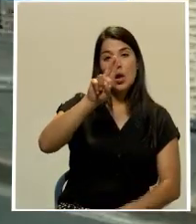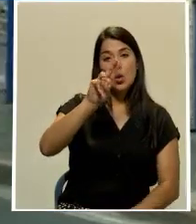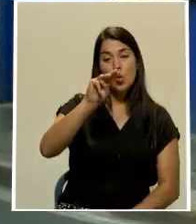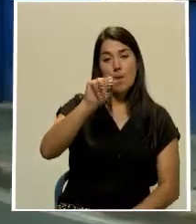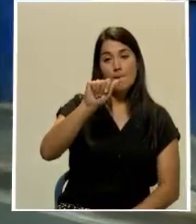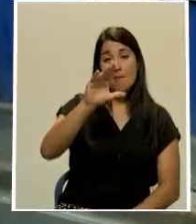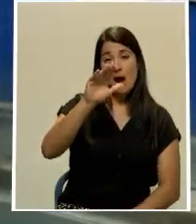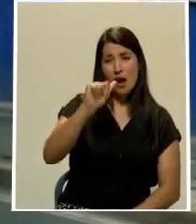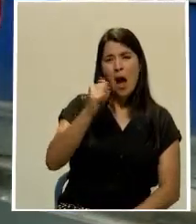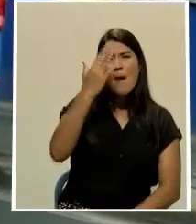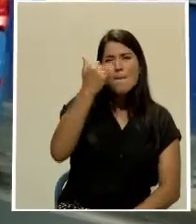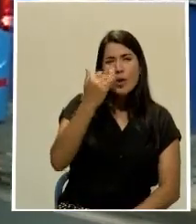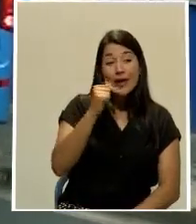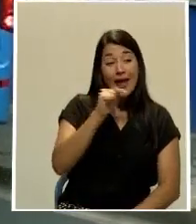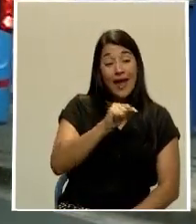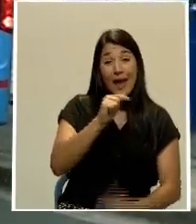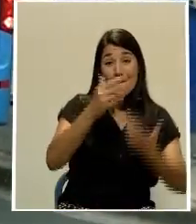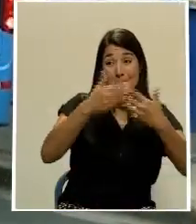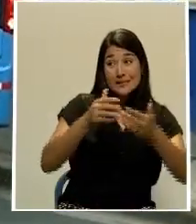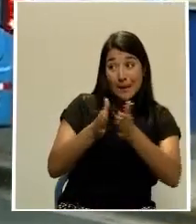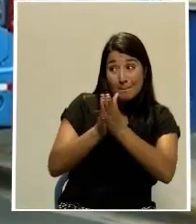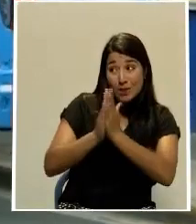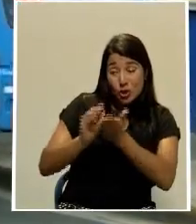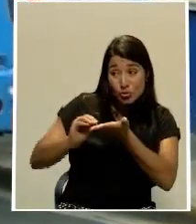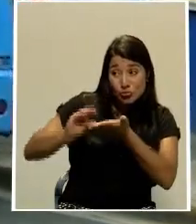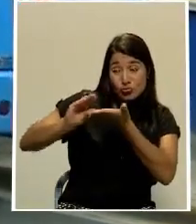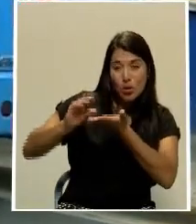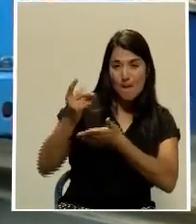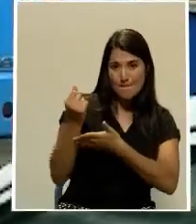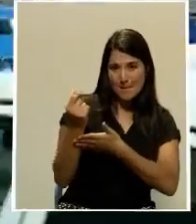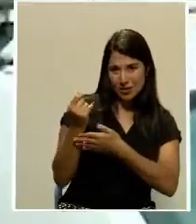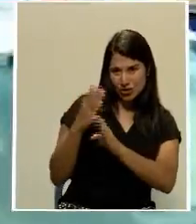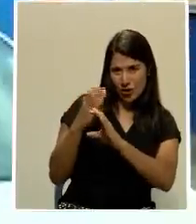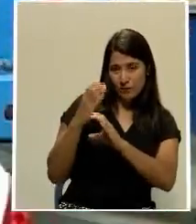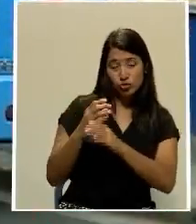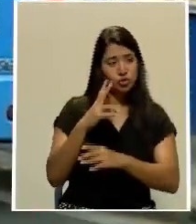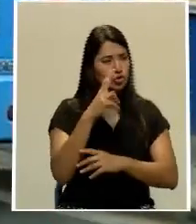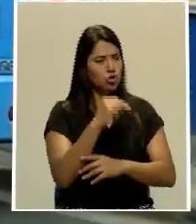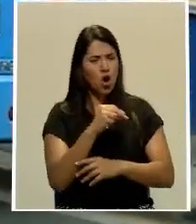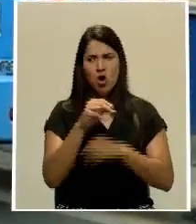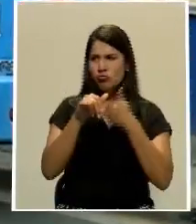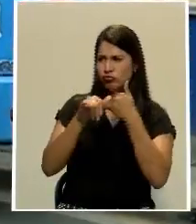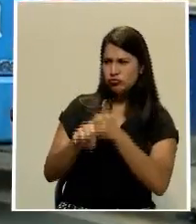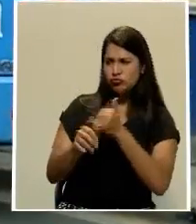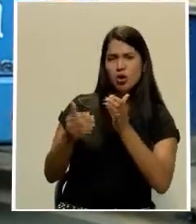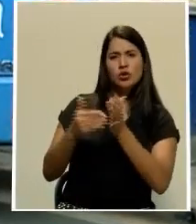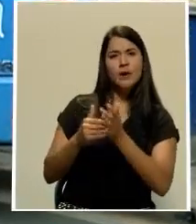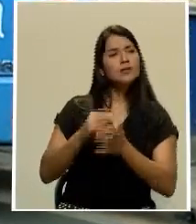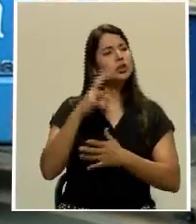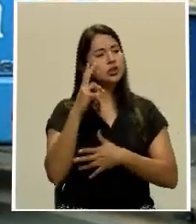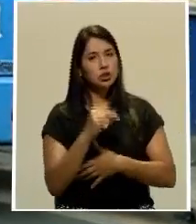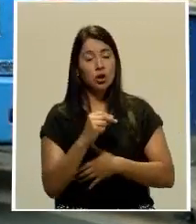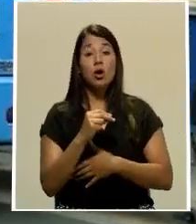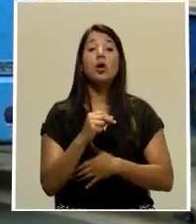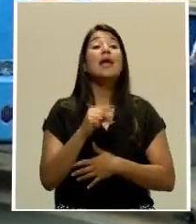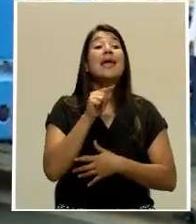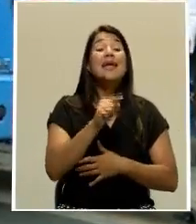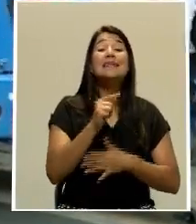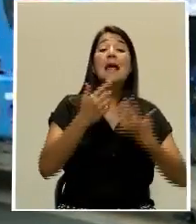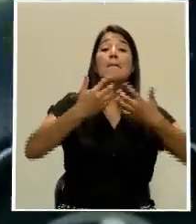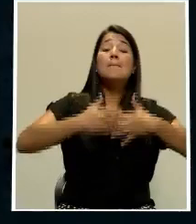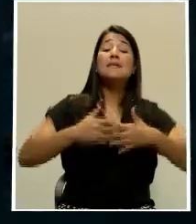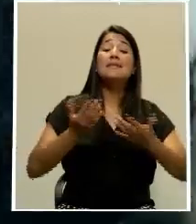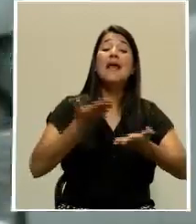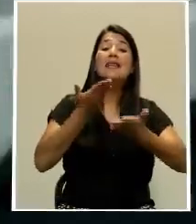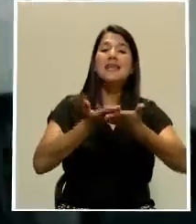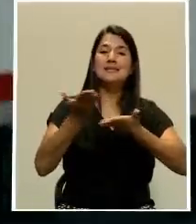la resolución que dictaminó por las tarifas de buses de Lumaca, la cual brinda el servicio de Cartago a San José